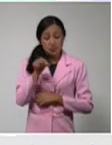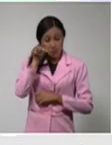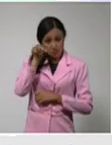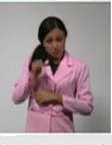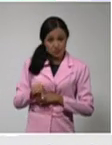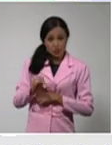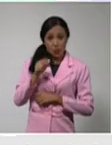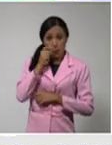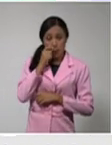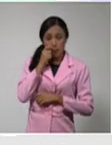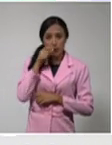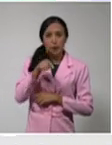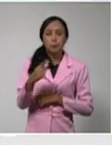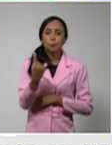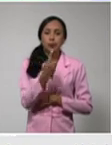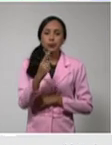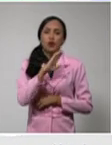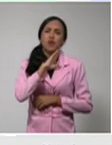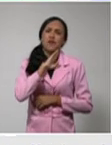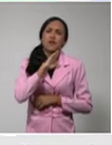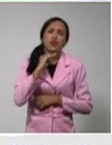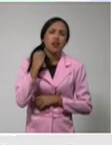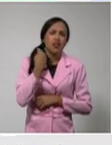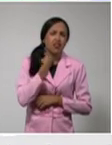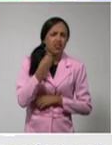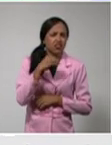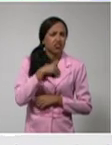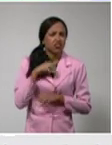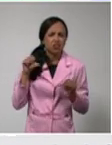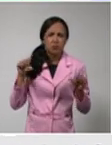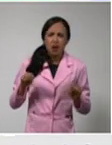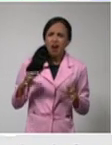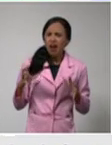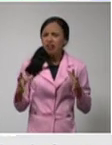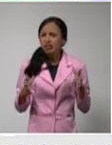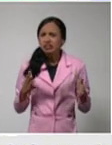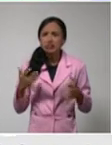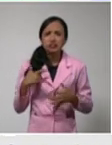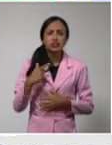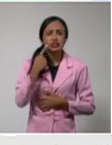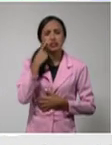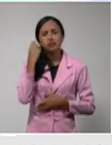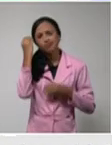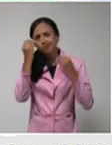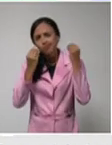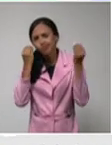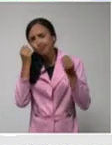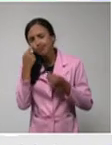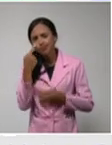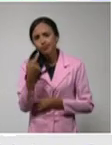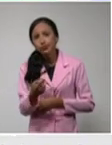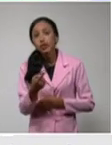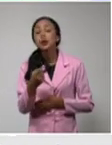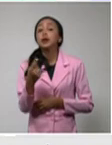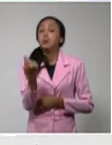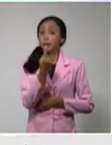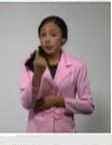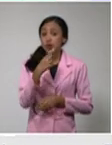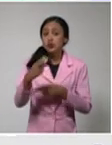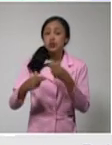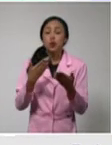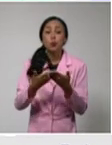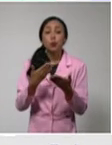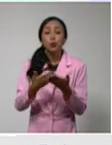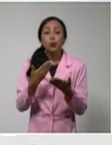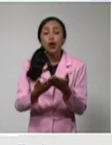fiebre y malestar general, fue valorado, instalado, inicialmente se hizo el diagnóstico, se